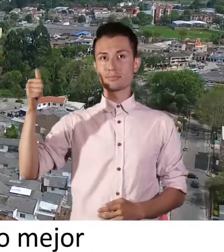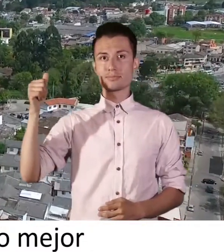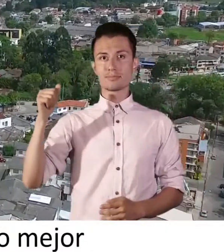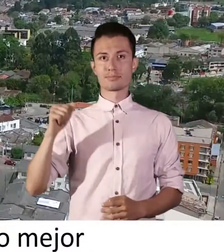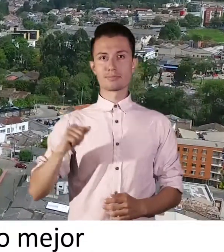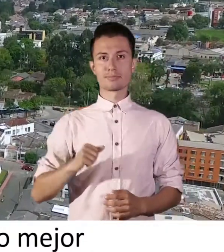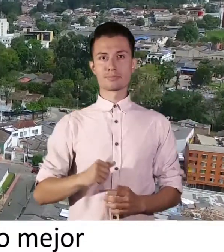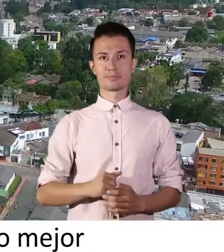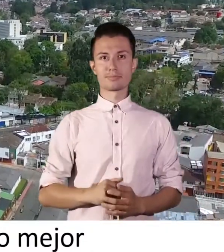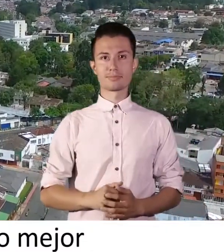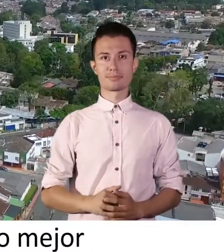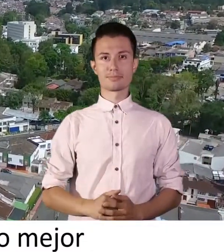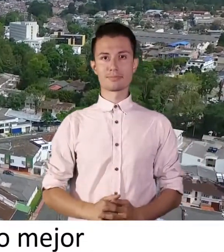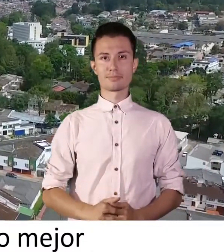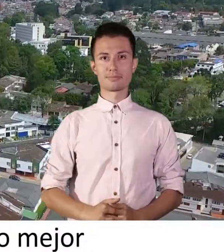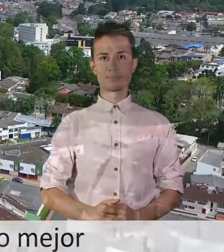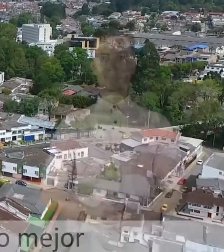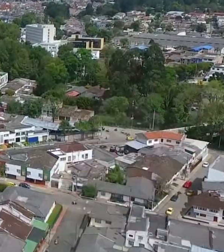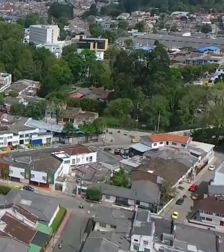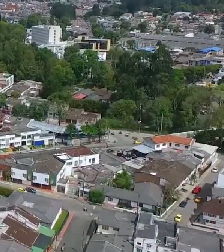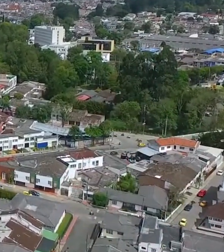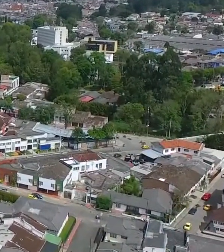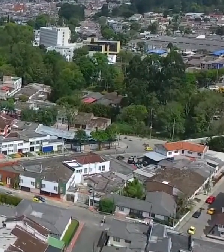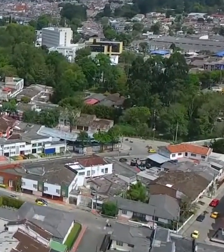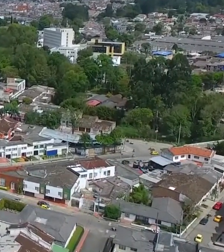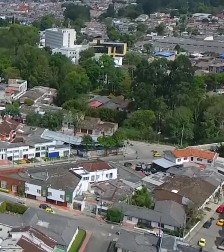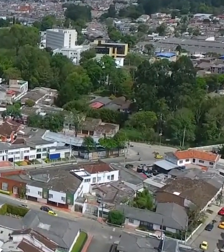mejor